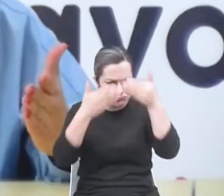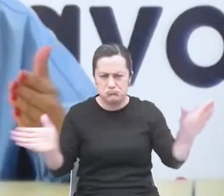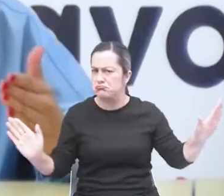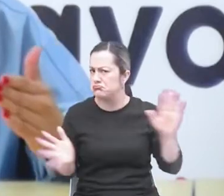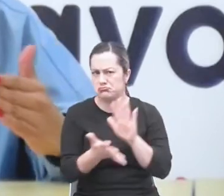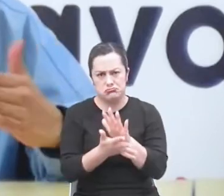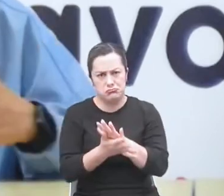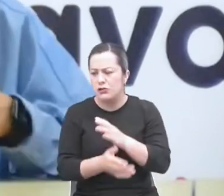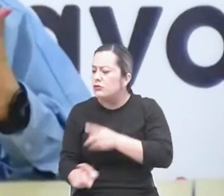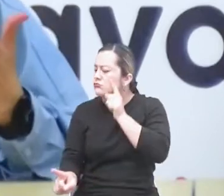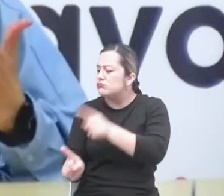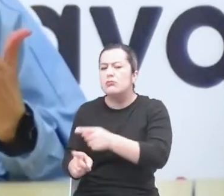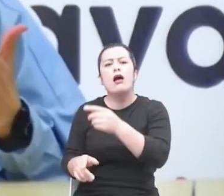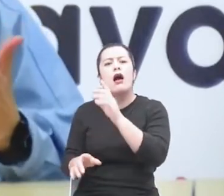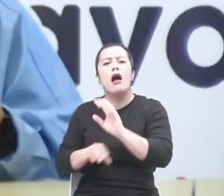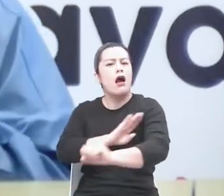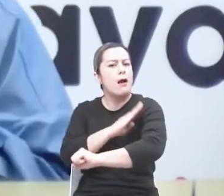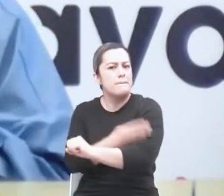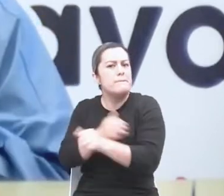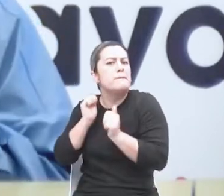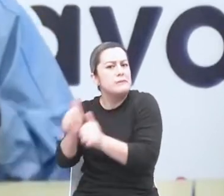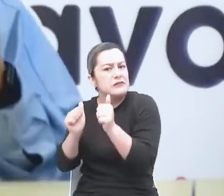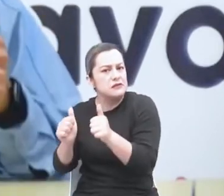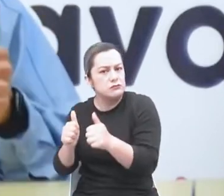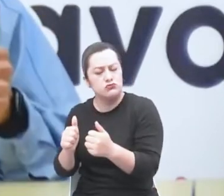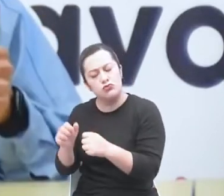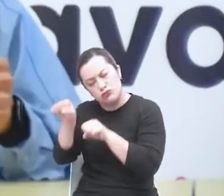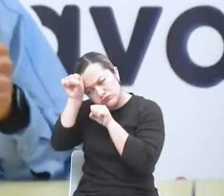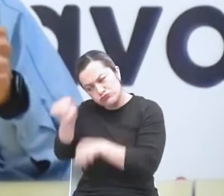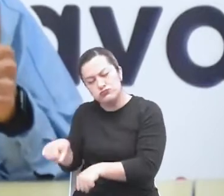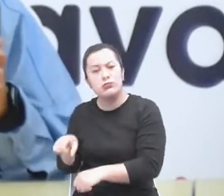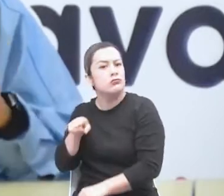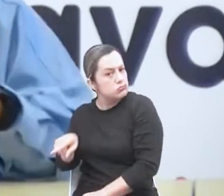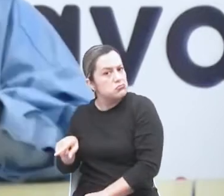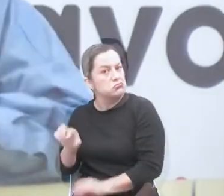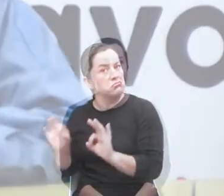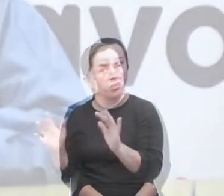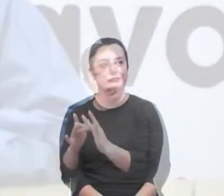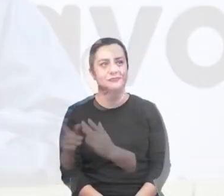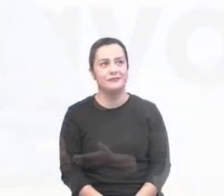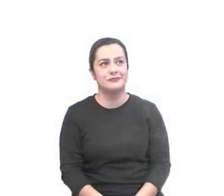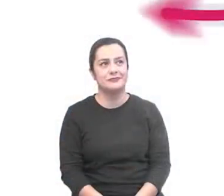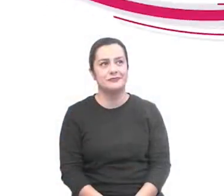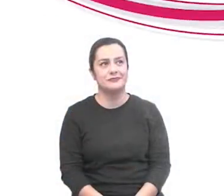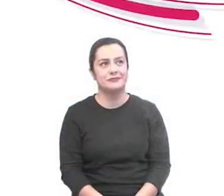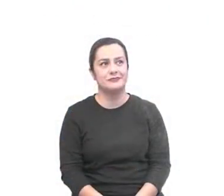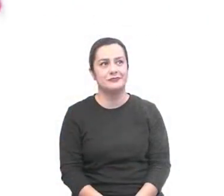en las capacidades de los niños y con posibilidades principalmente de vincular a la familia.